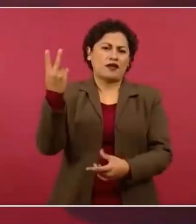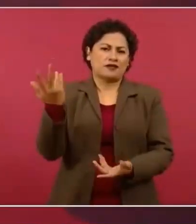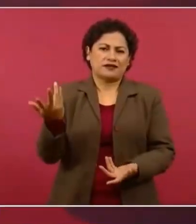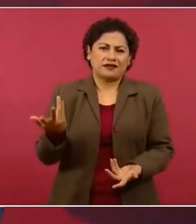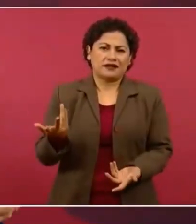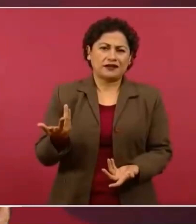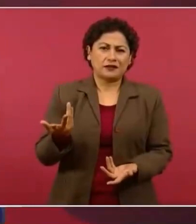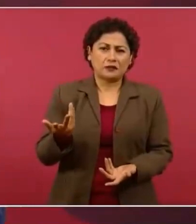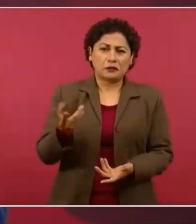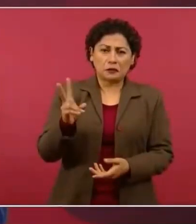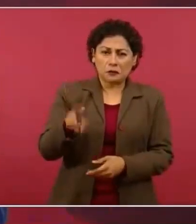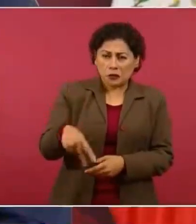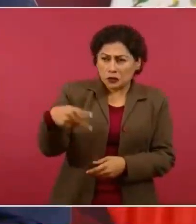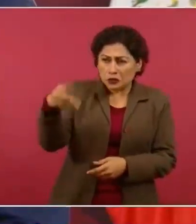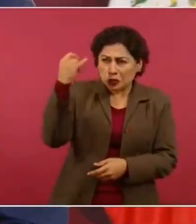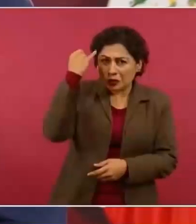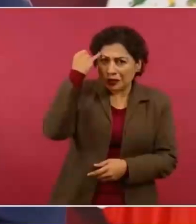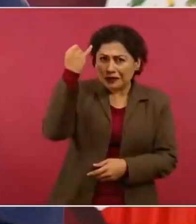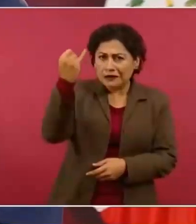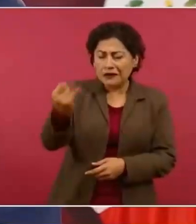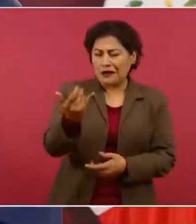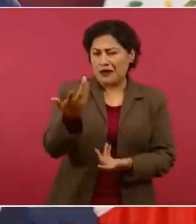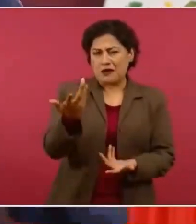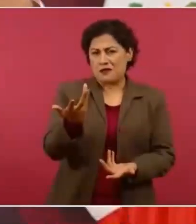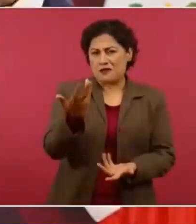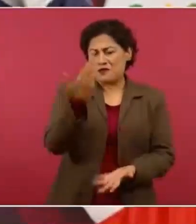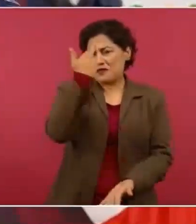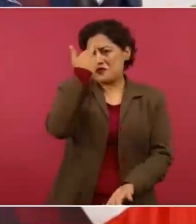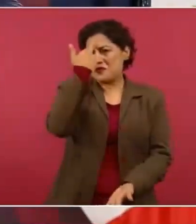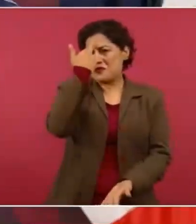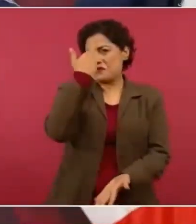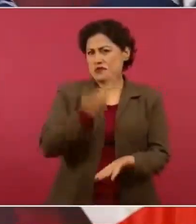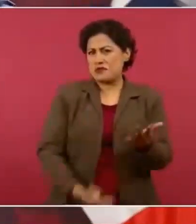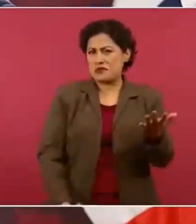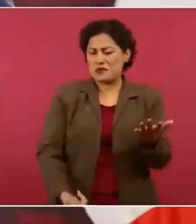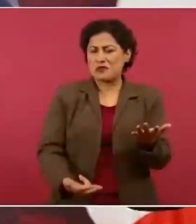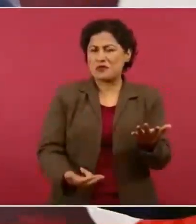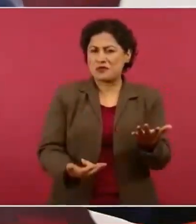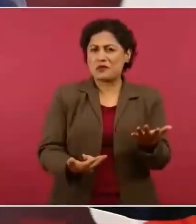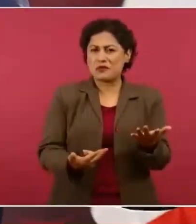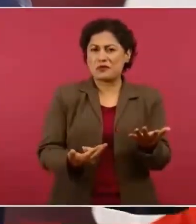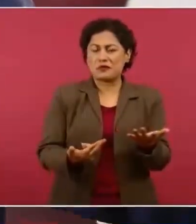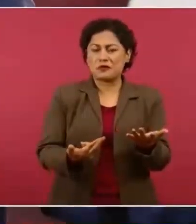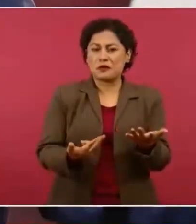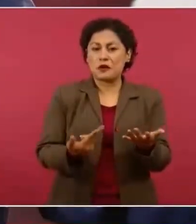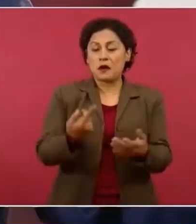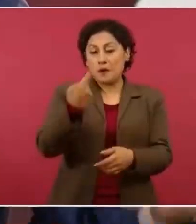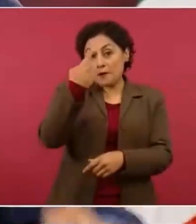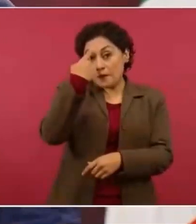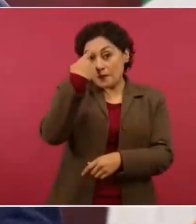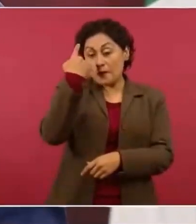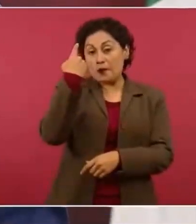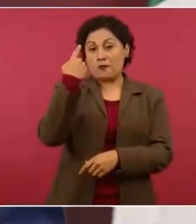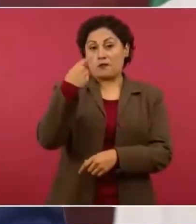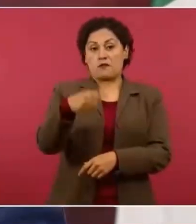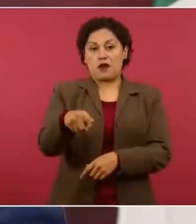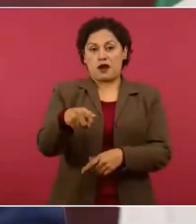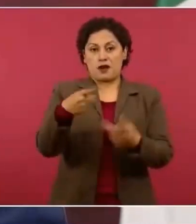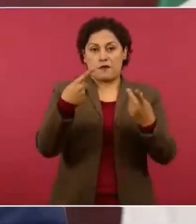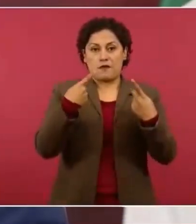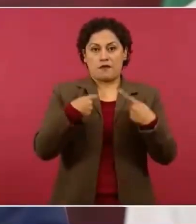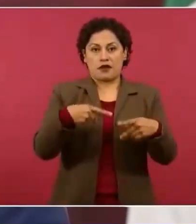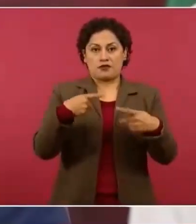respeto a quienes llevan a cabo esta acción